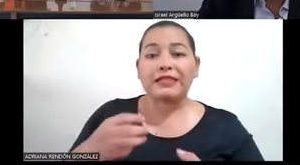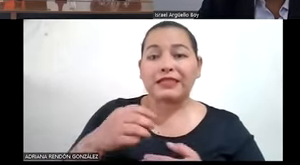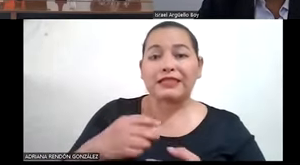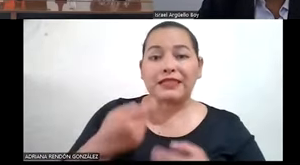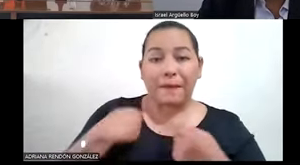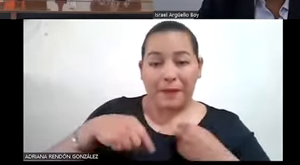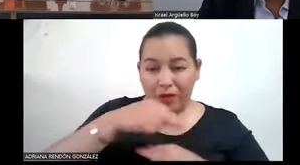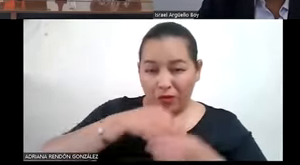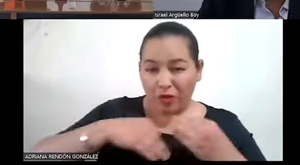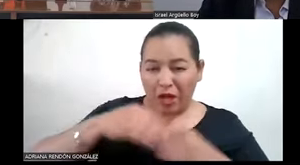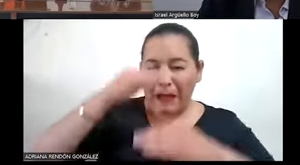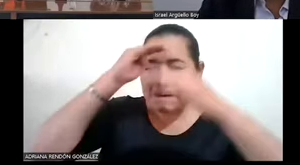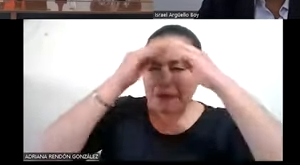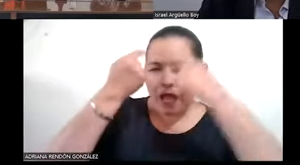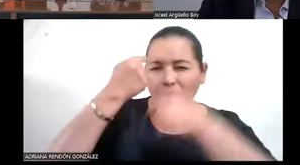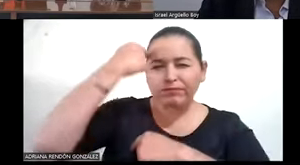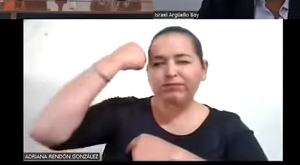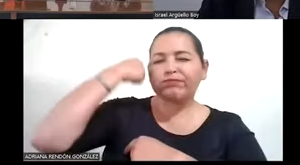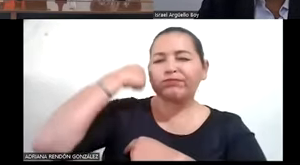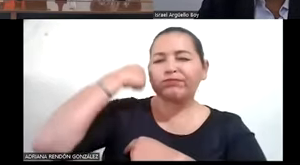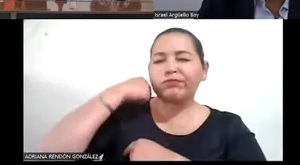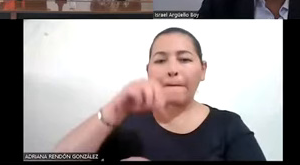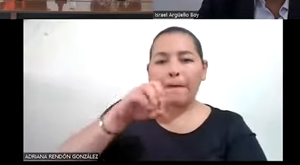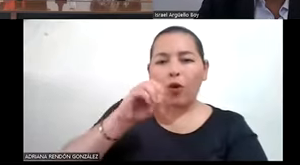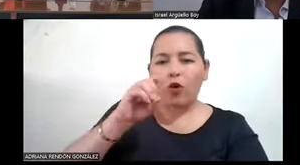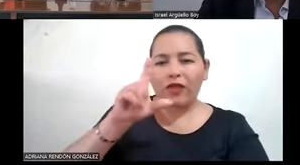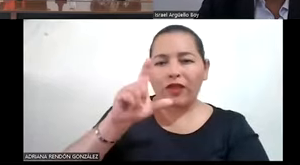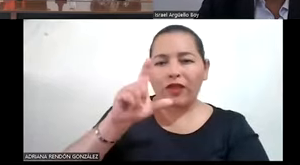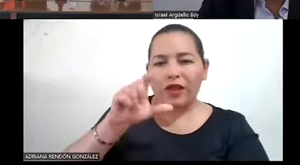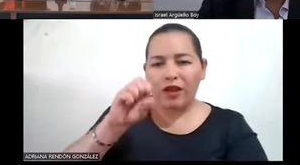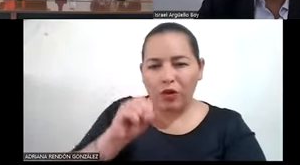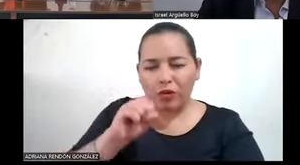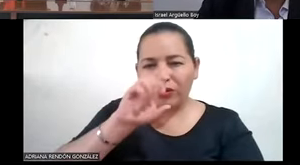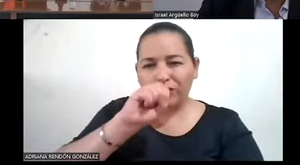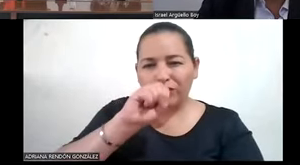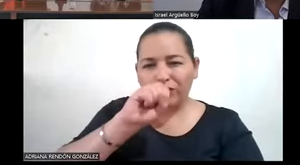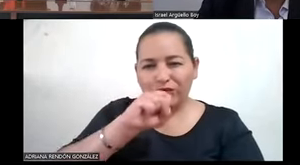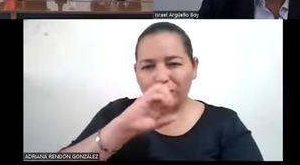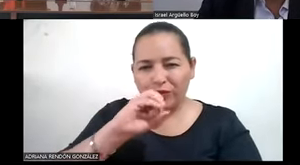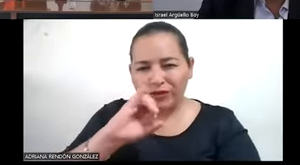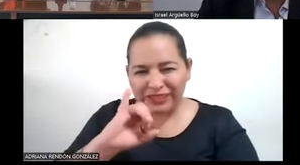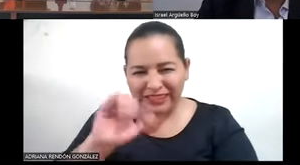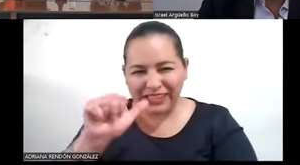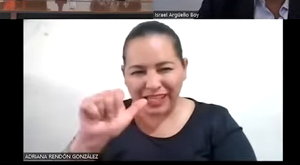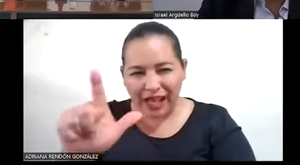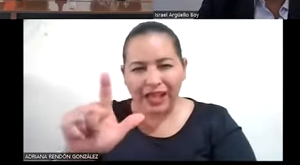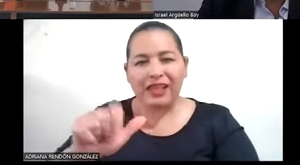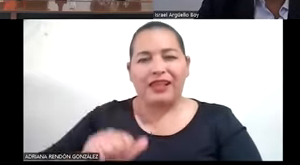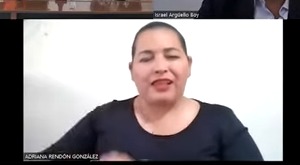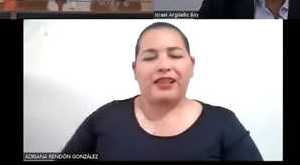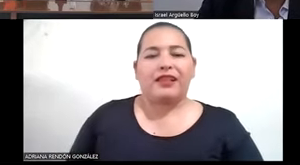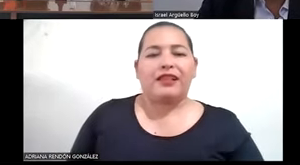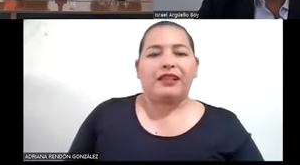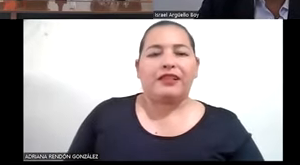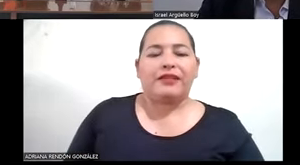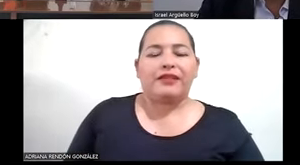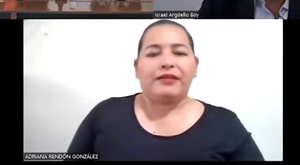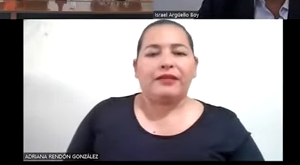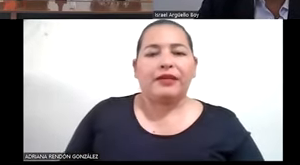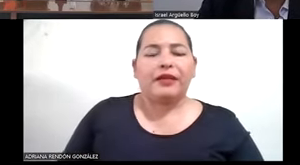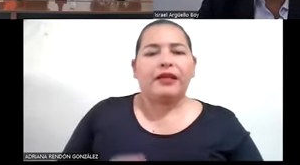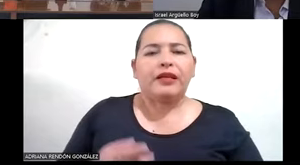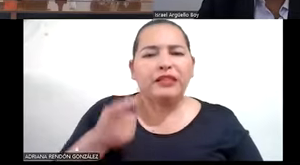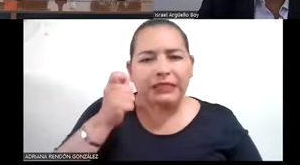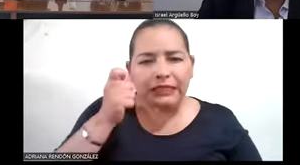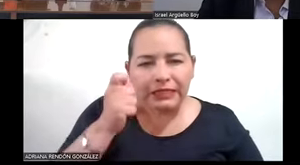discapacidad, con base en el cual se asume que las limitaciones a las que se ven sometidas